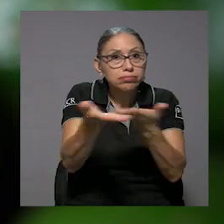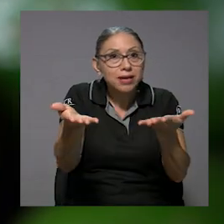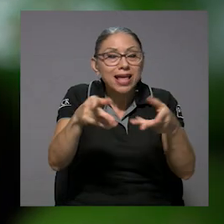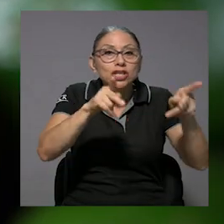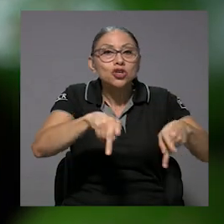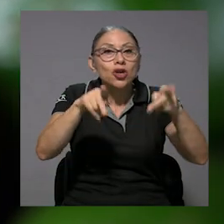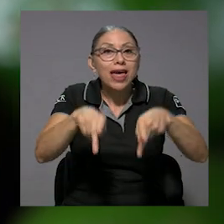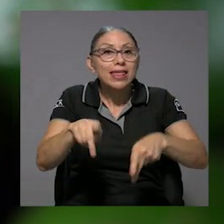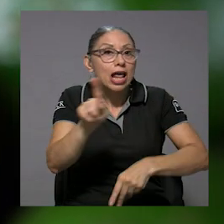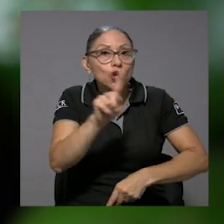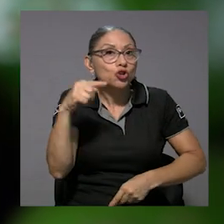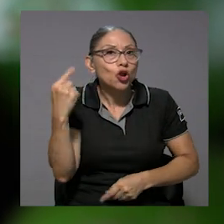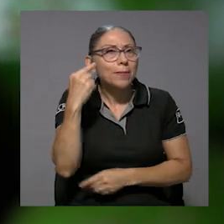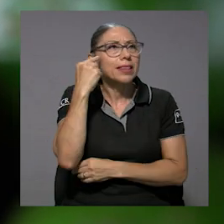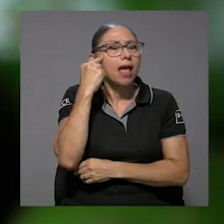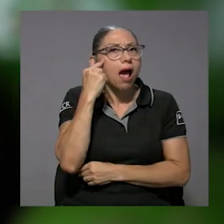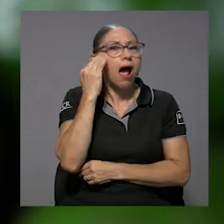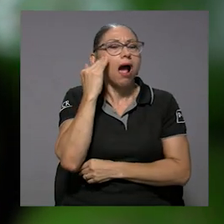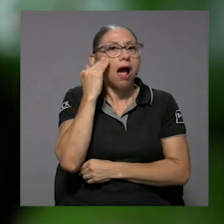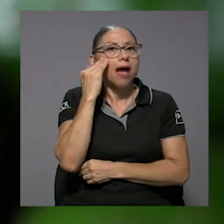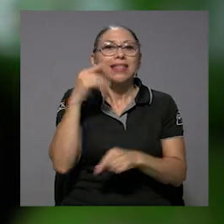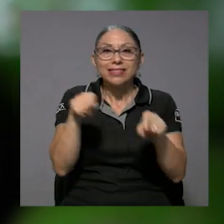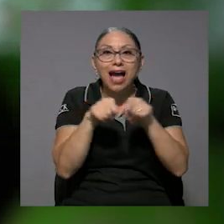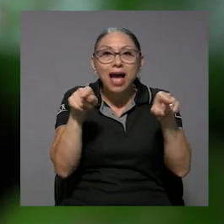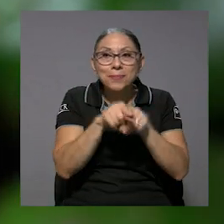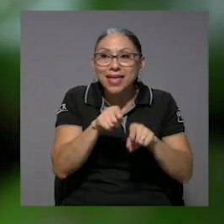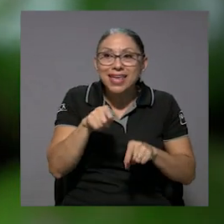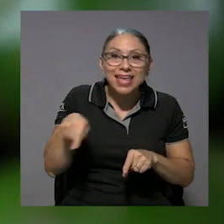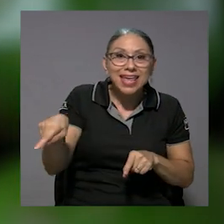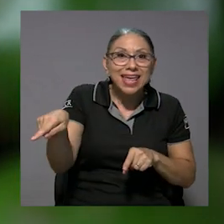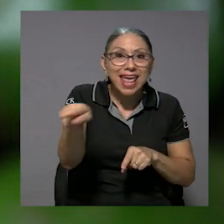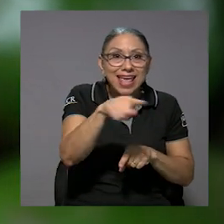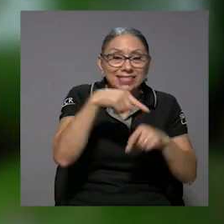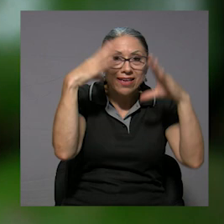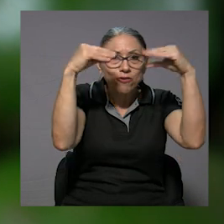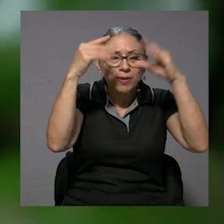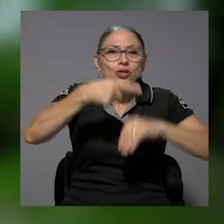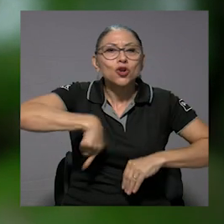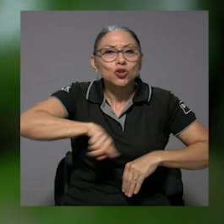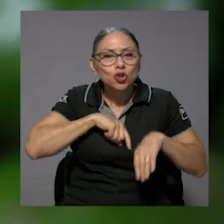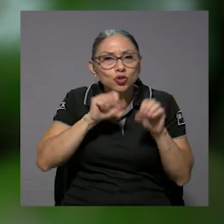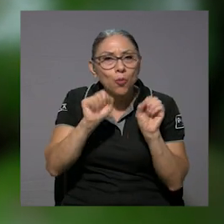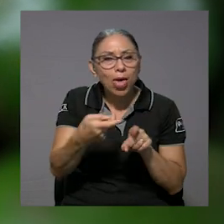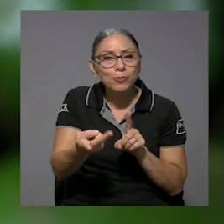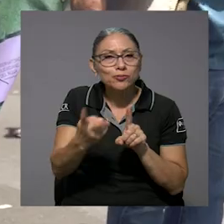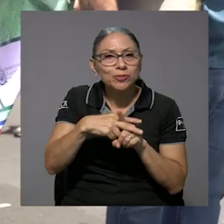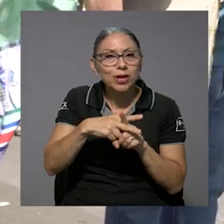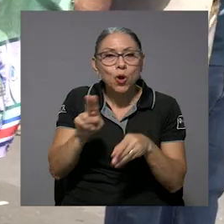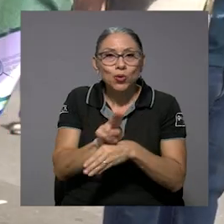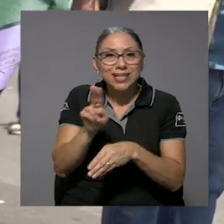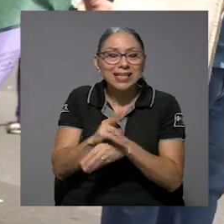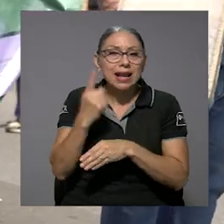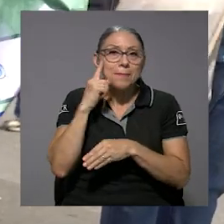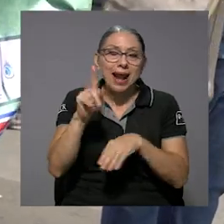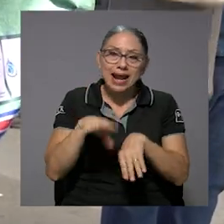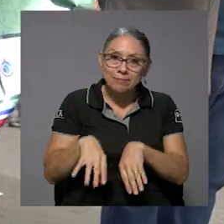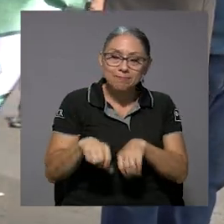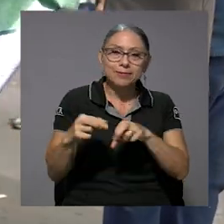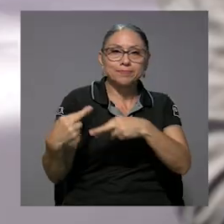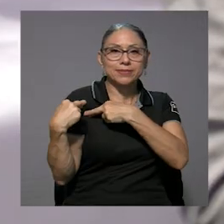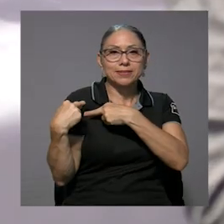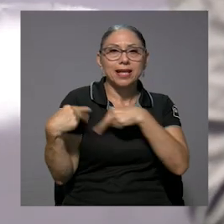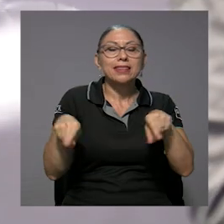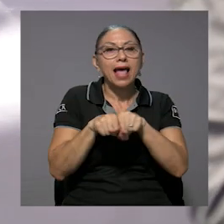produce para que la ciudadanía no solo se concientice y conozca, sino que también esta sea información que podamos utilizar justamente para